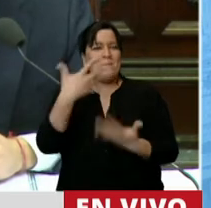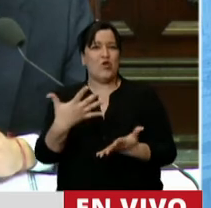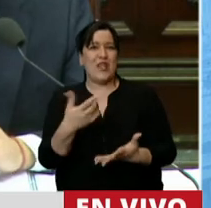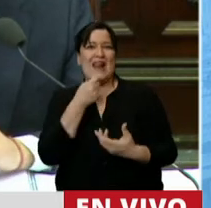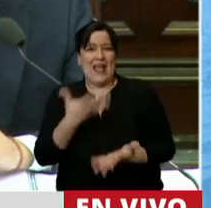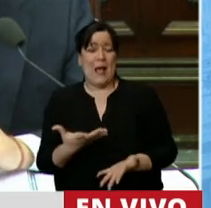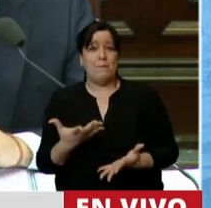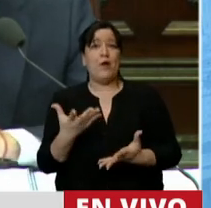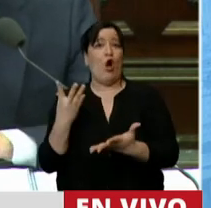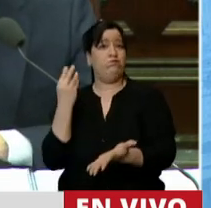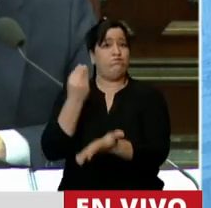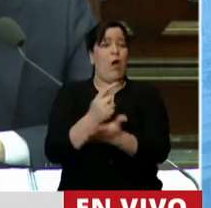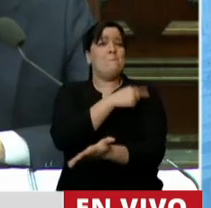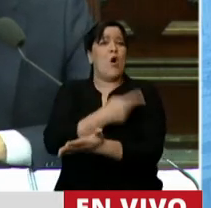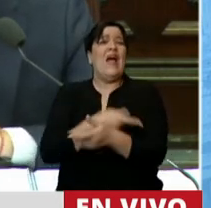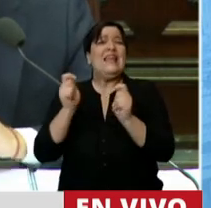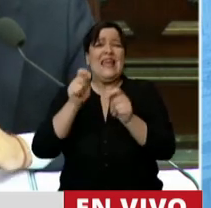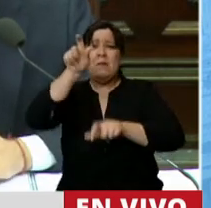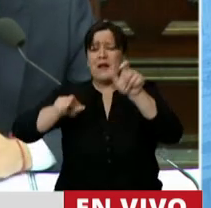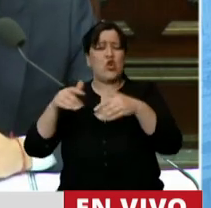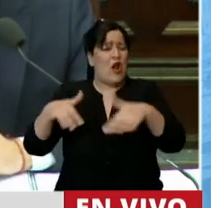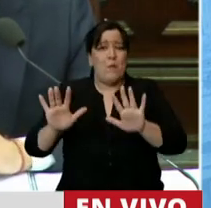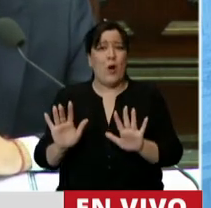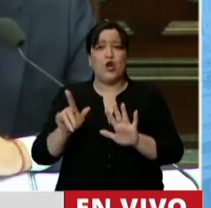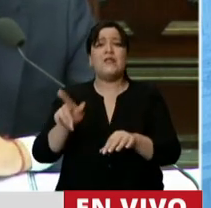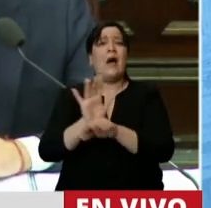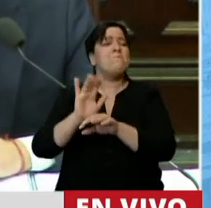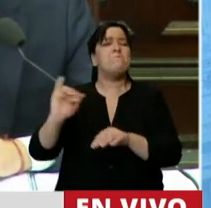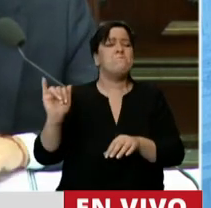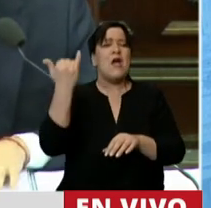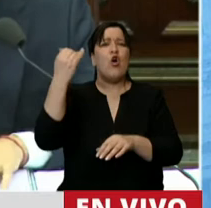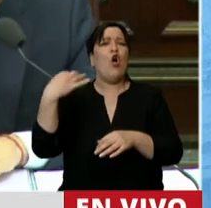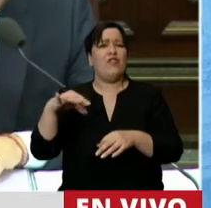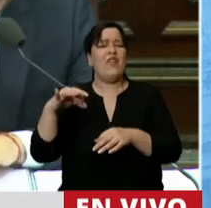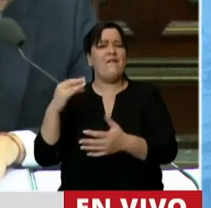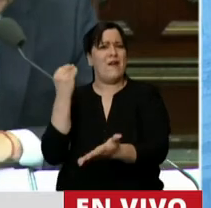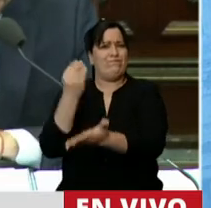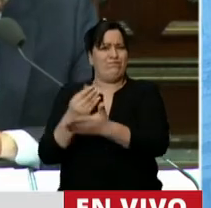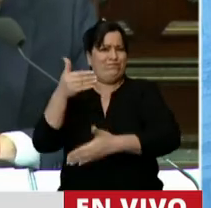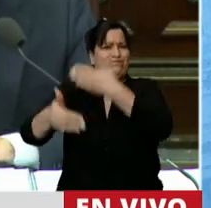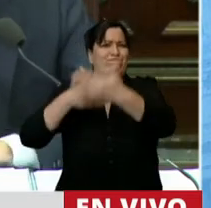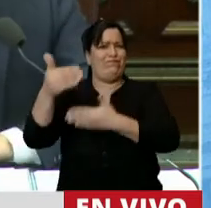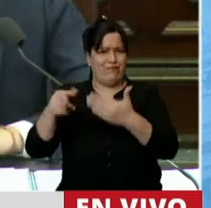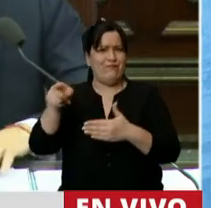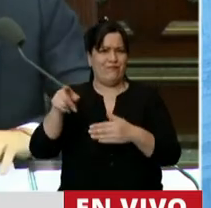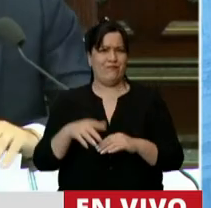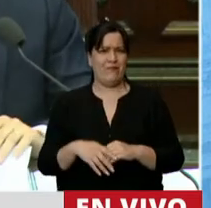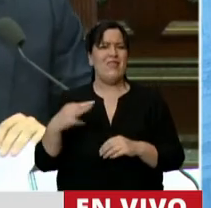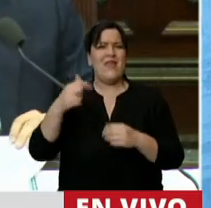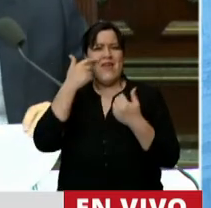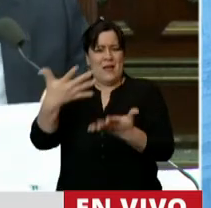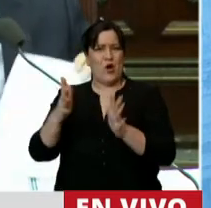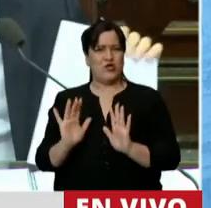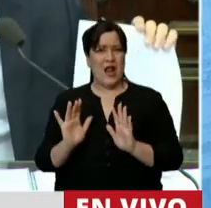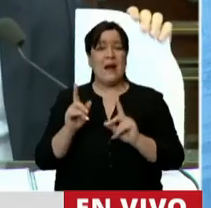cuando está en el poder no importa quién gobierne. El que mejor la marca es quien ejerce el gobierno. Y